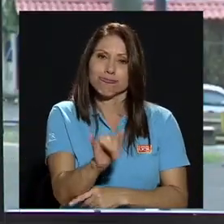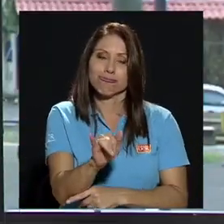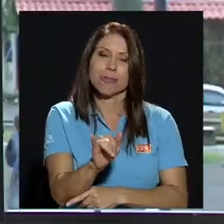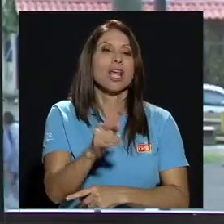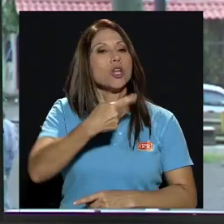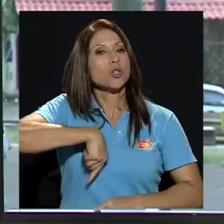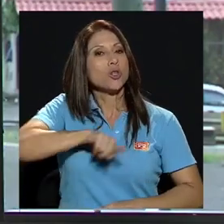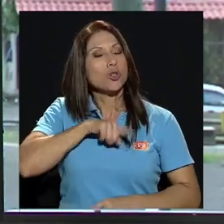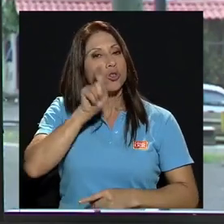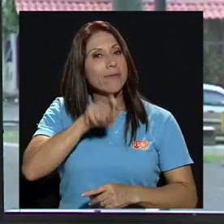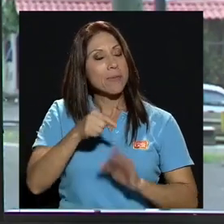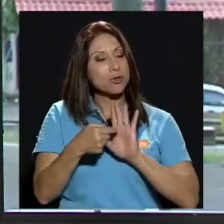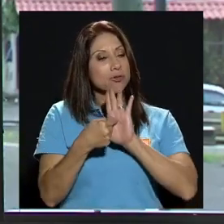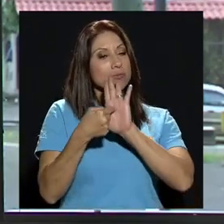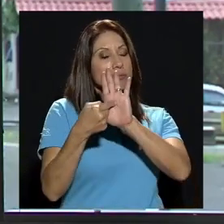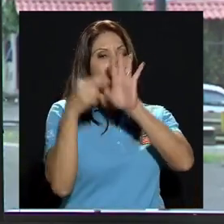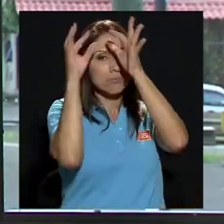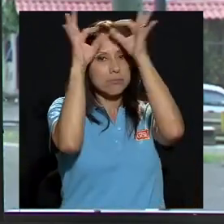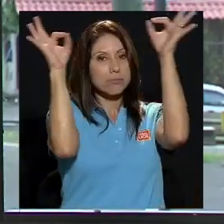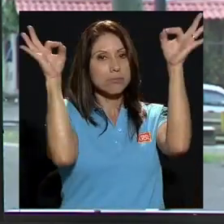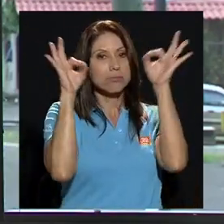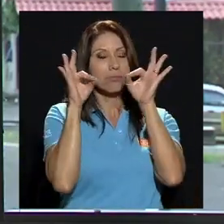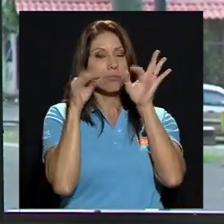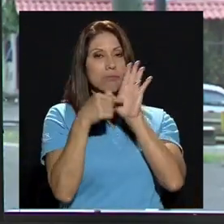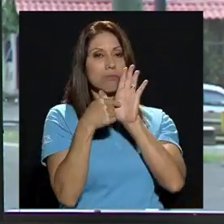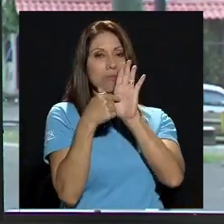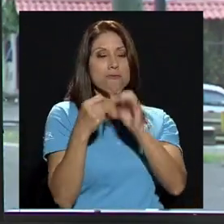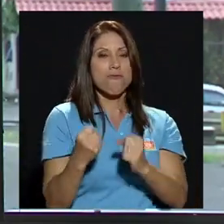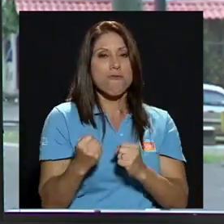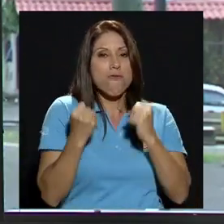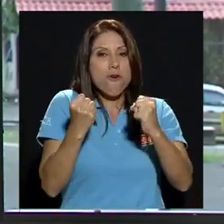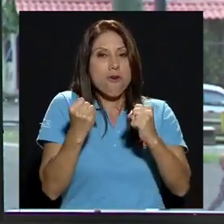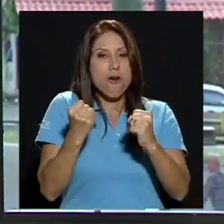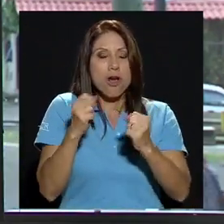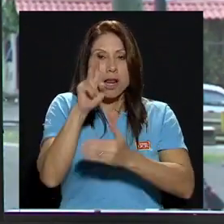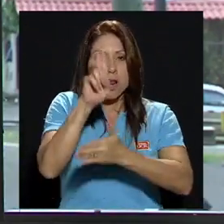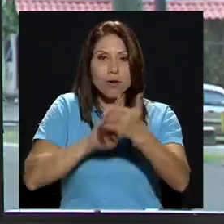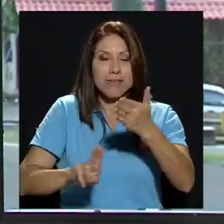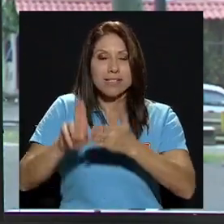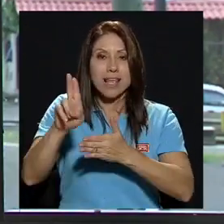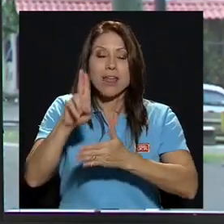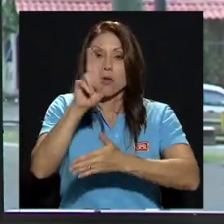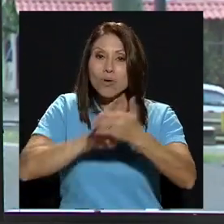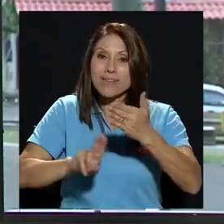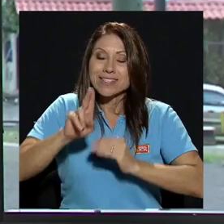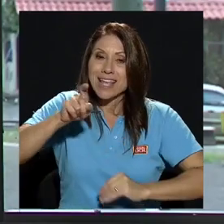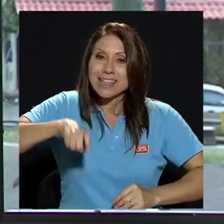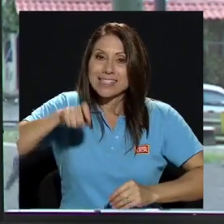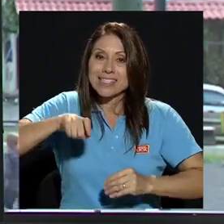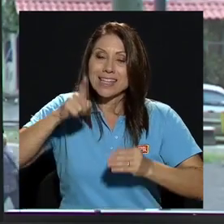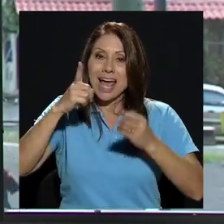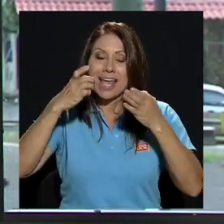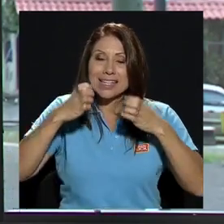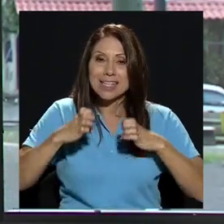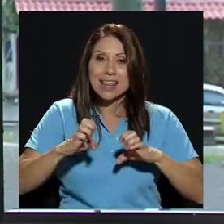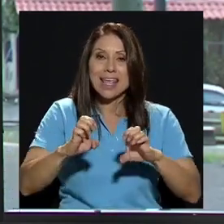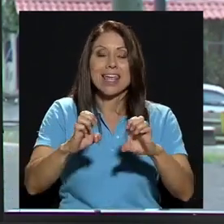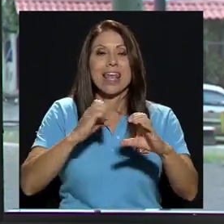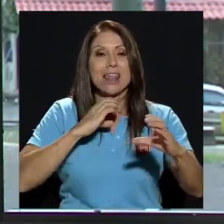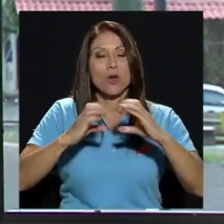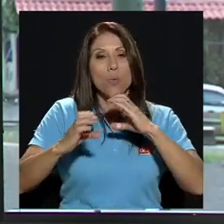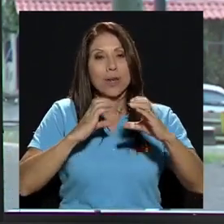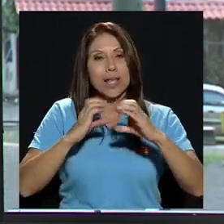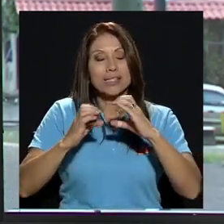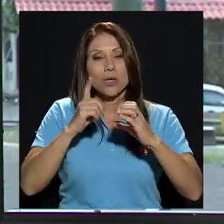y fortalecer la imagen de la universidad la universidad necesita ya de una estrategia de comunicación